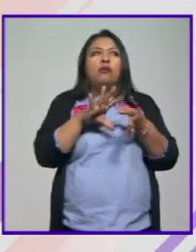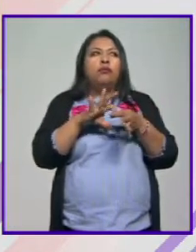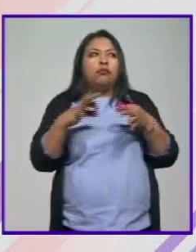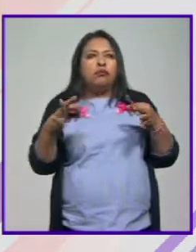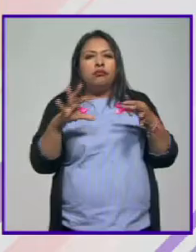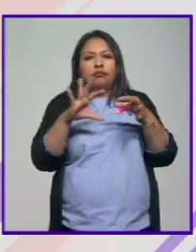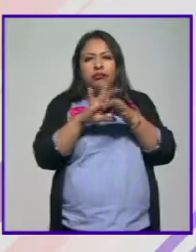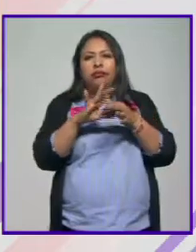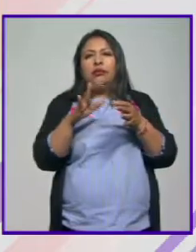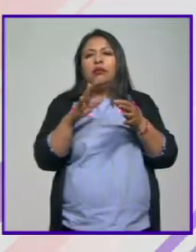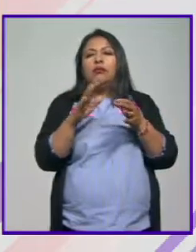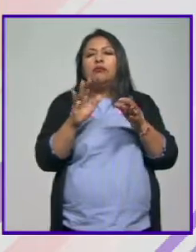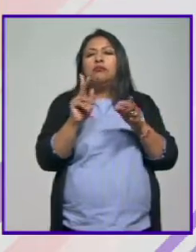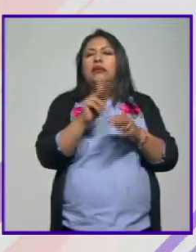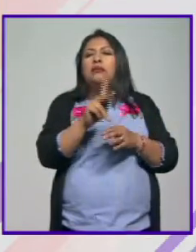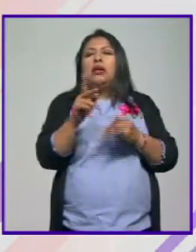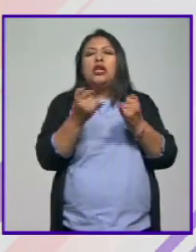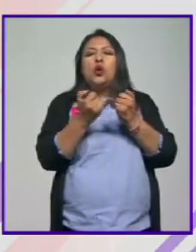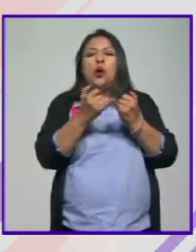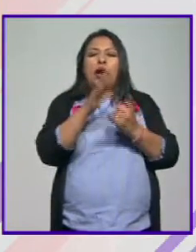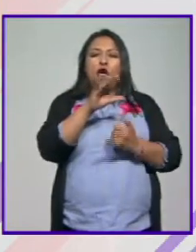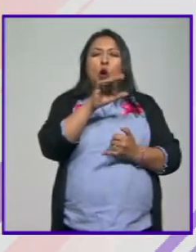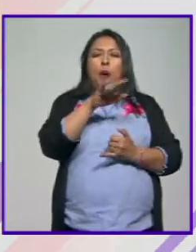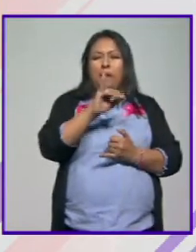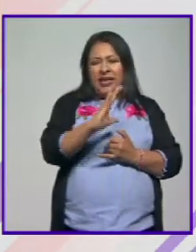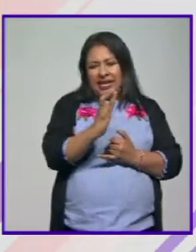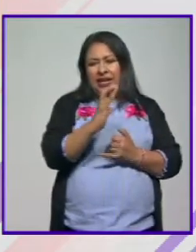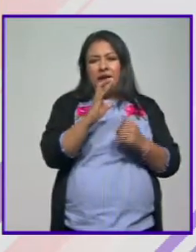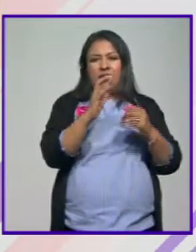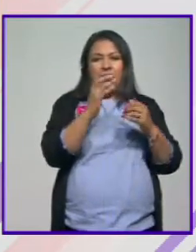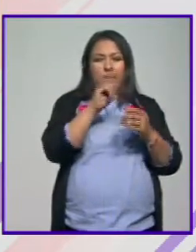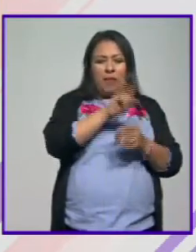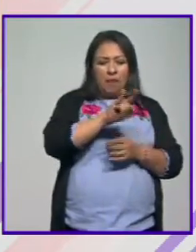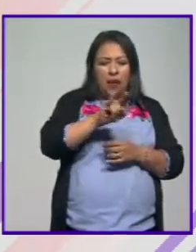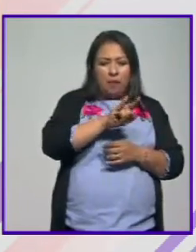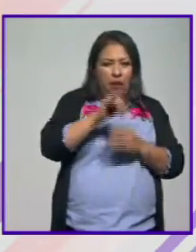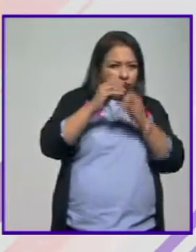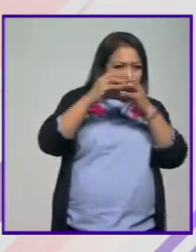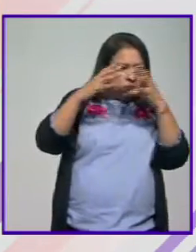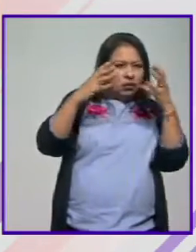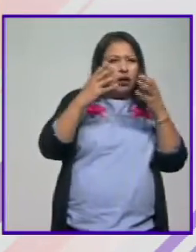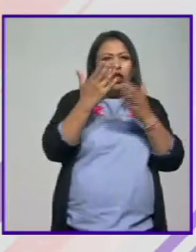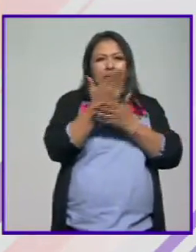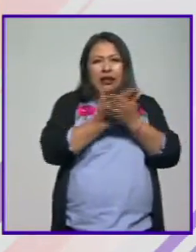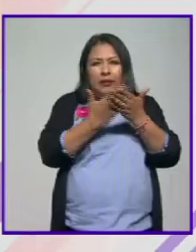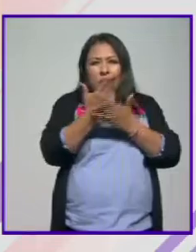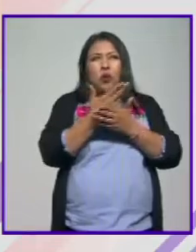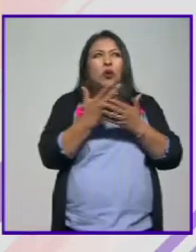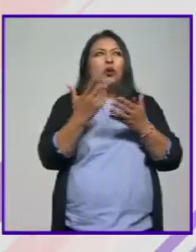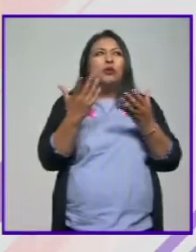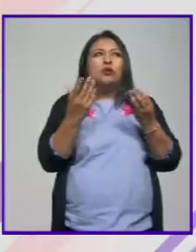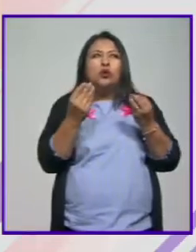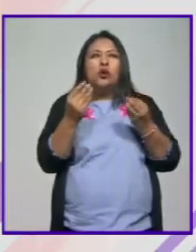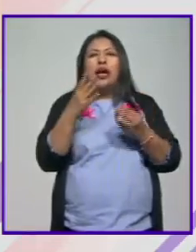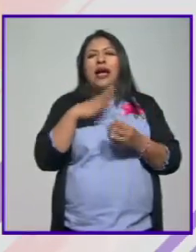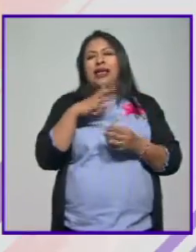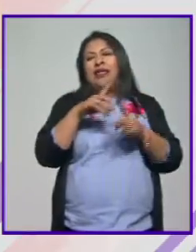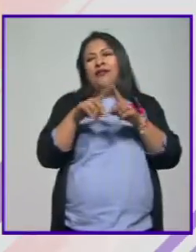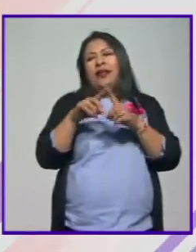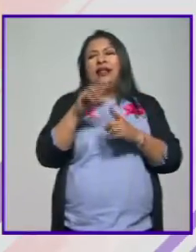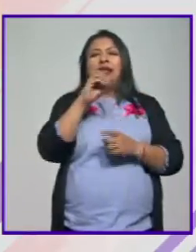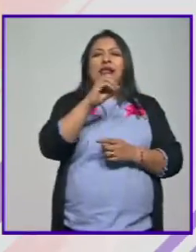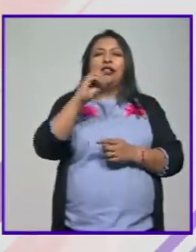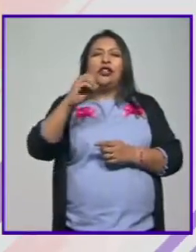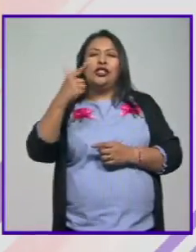como muy muy cercana con el cómic ¿no? con el digamos de este mundo es el donde sale pues Ian Fleming ¿no? el